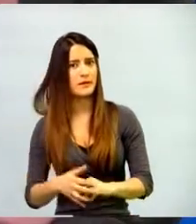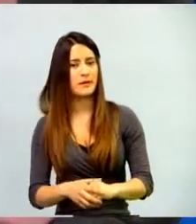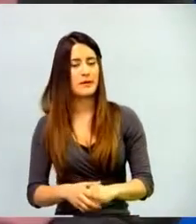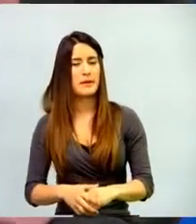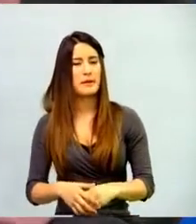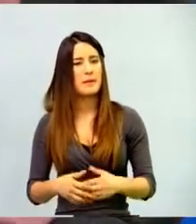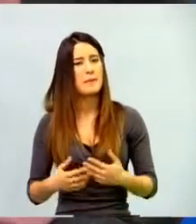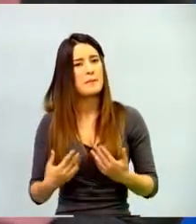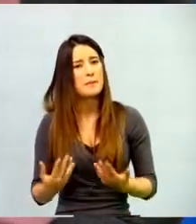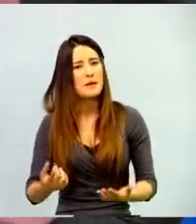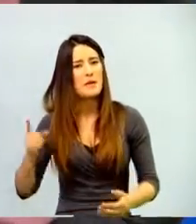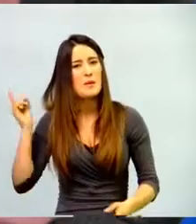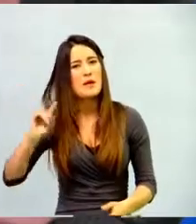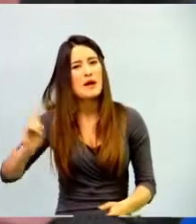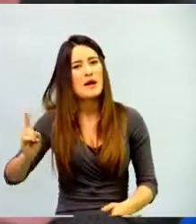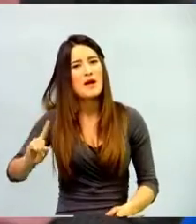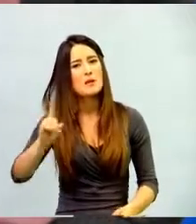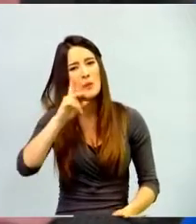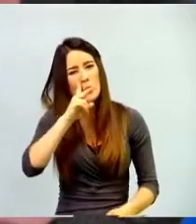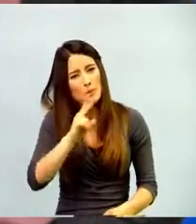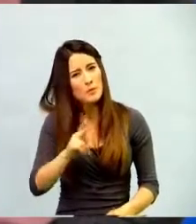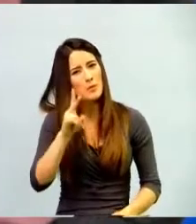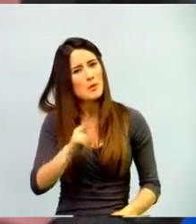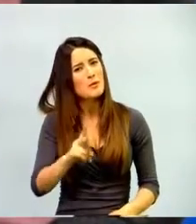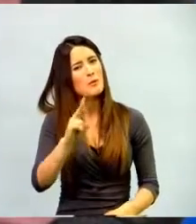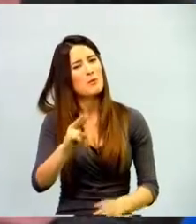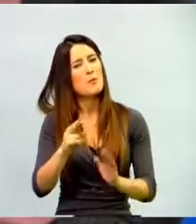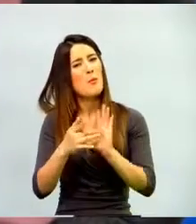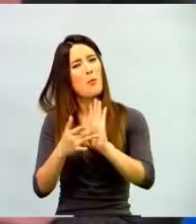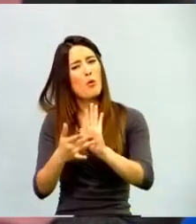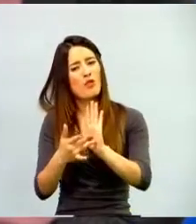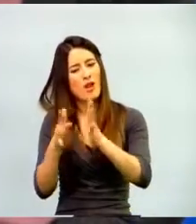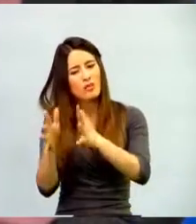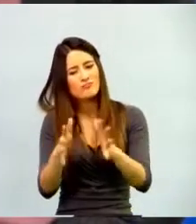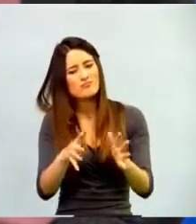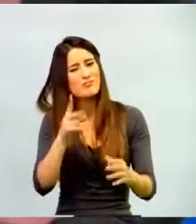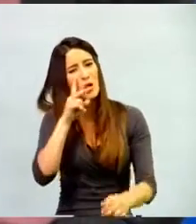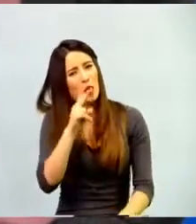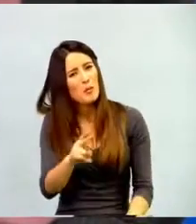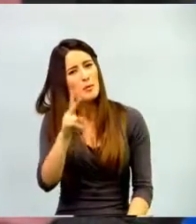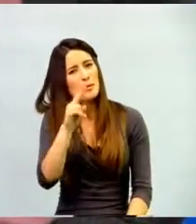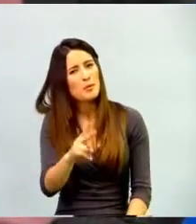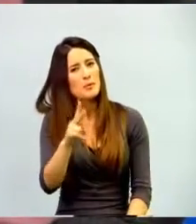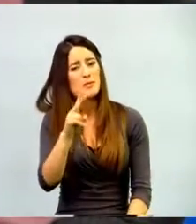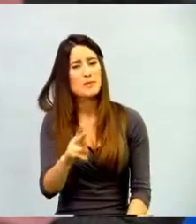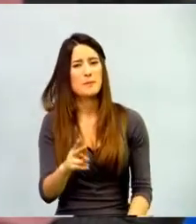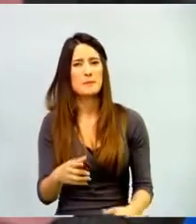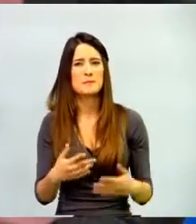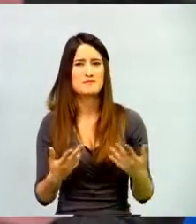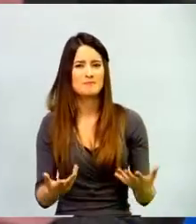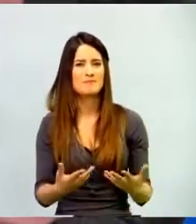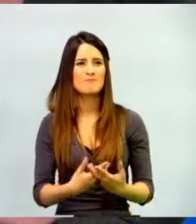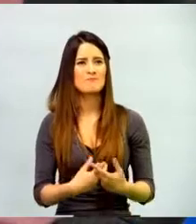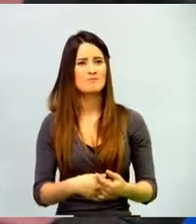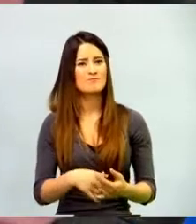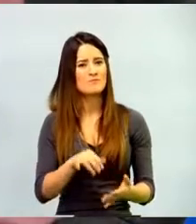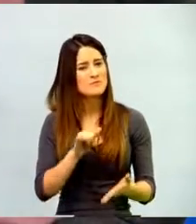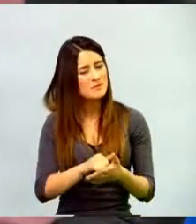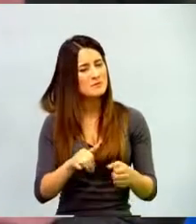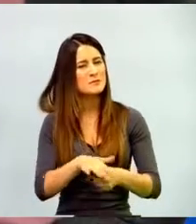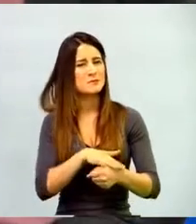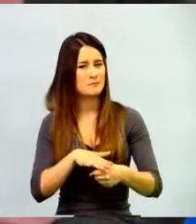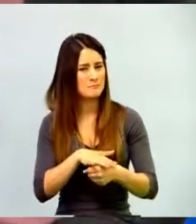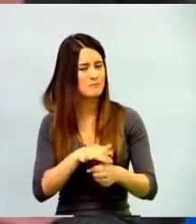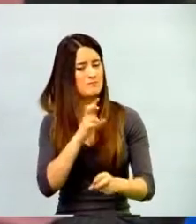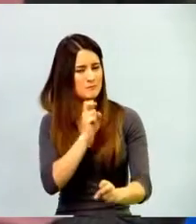años de su vida inmerso en un modelo tradicional, entonces vencer eso es un poco más gradual de lo que se imagina. Yo creería